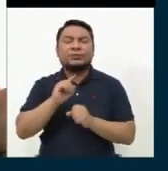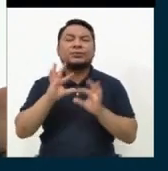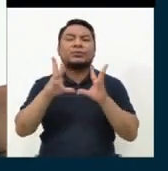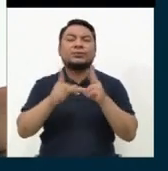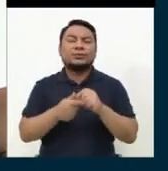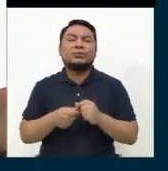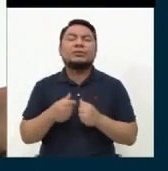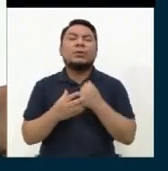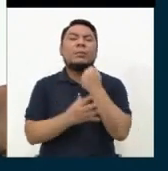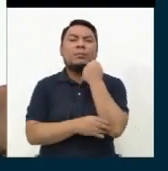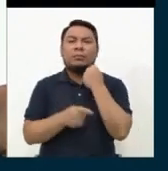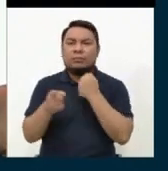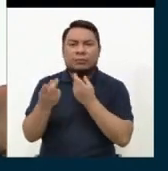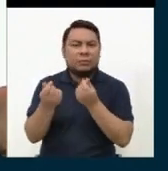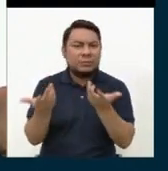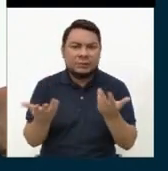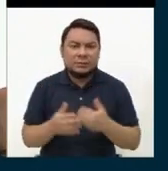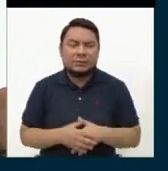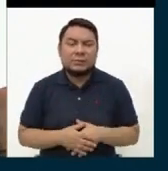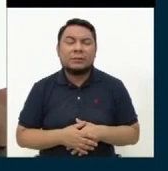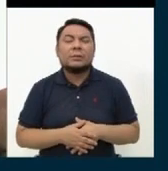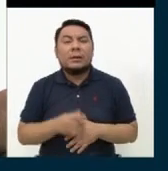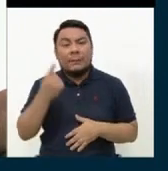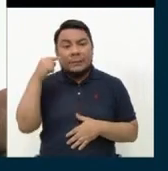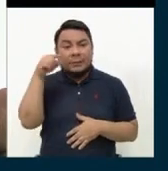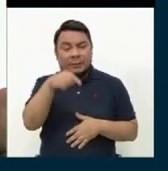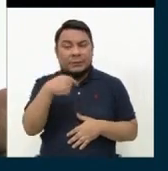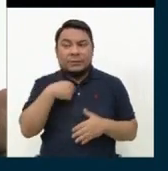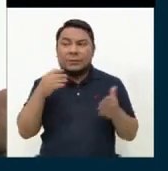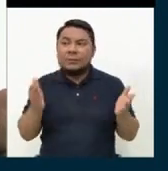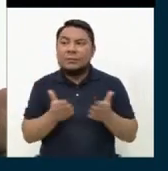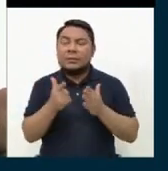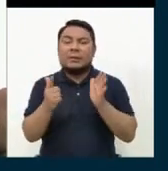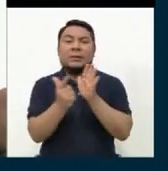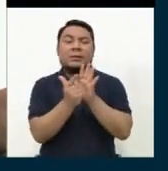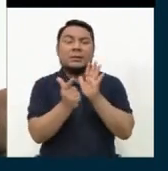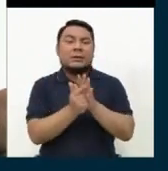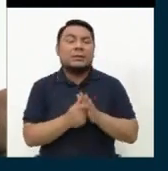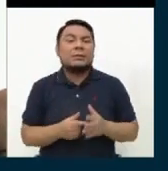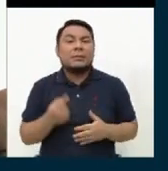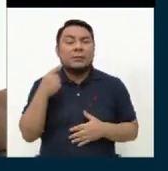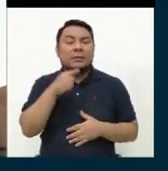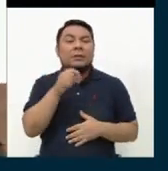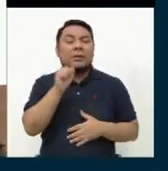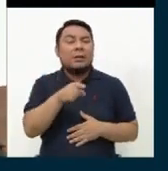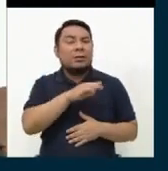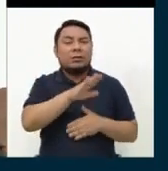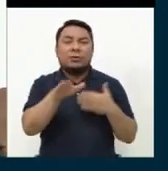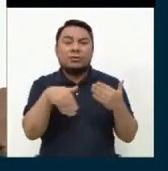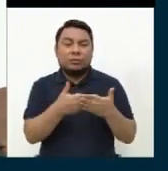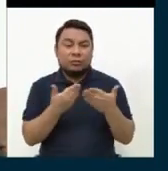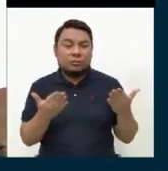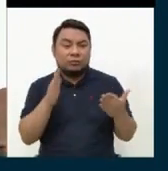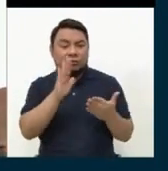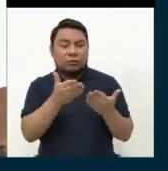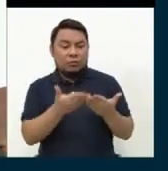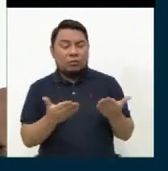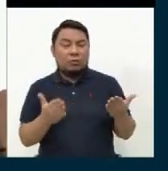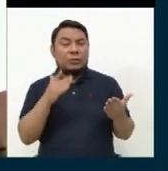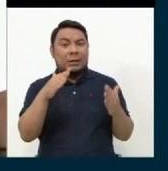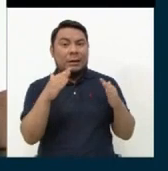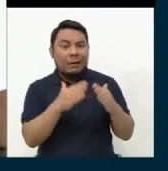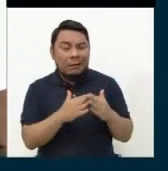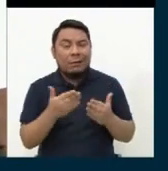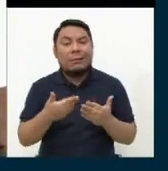de todo el pueblo peruano. Para ello voy a promover esa ley, para que se les confisque todos los bienes patrimoniales que han tenido